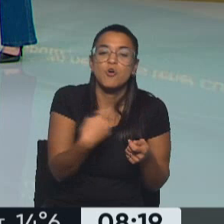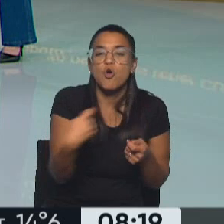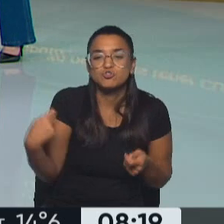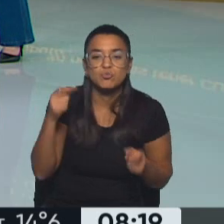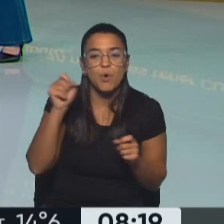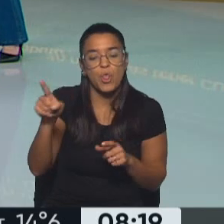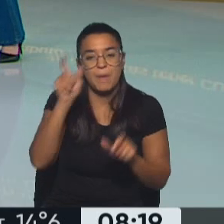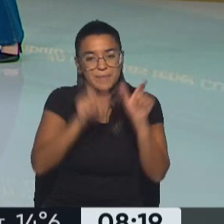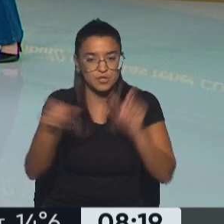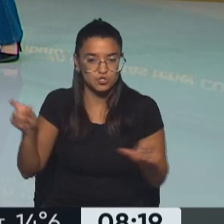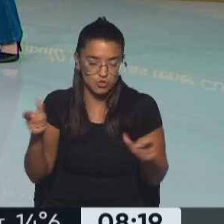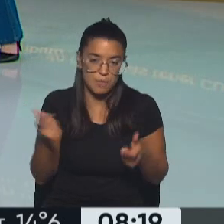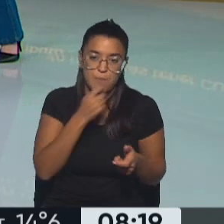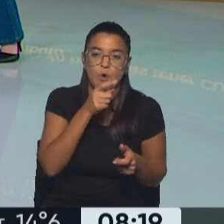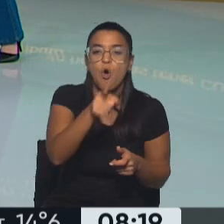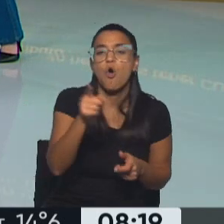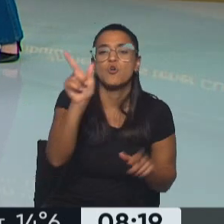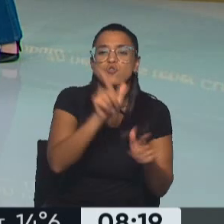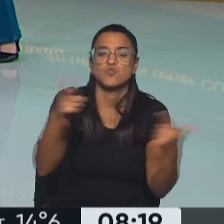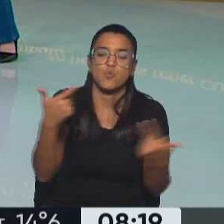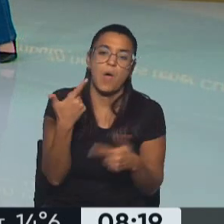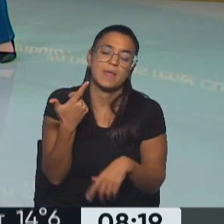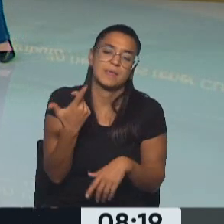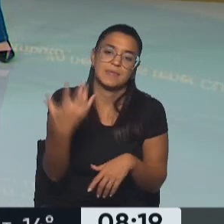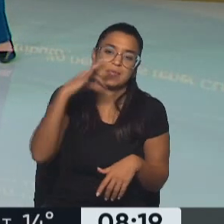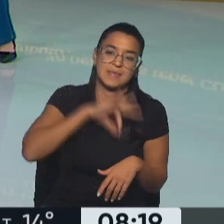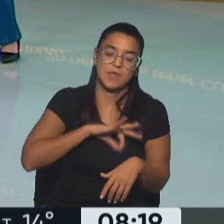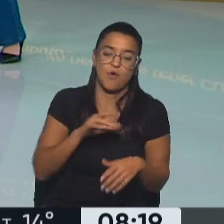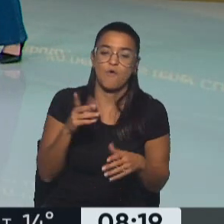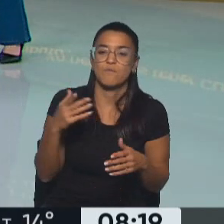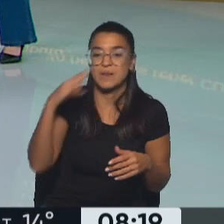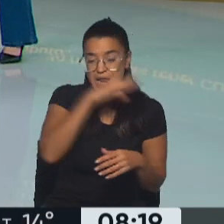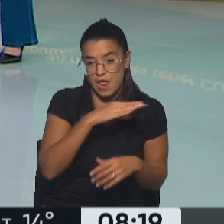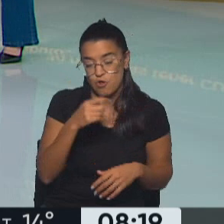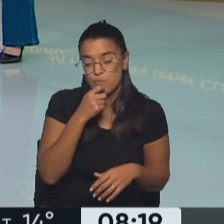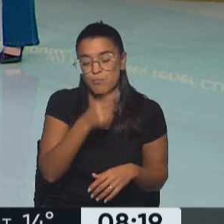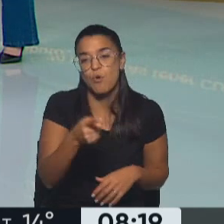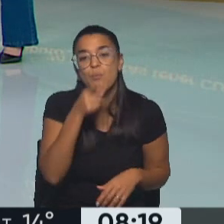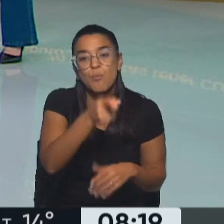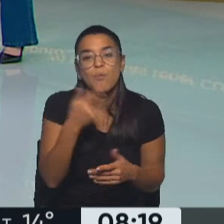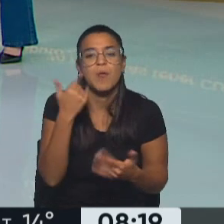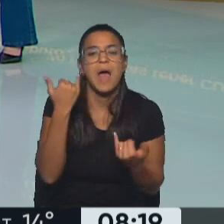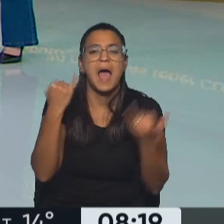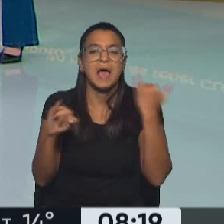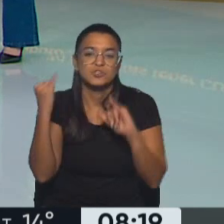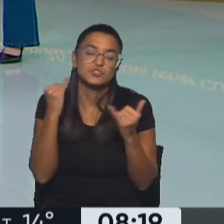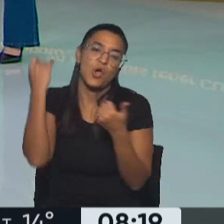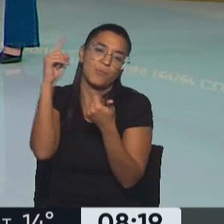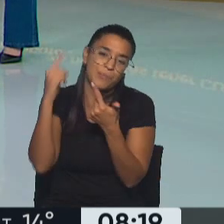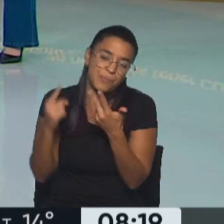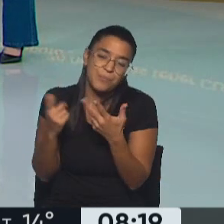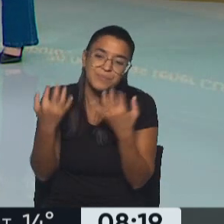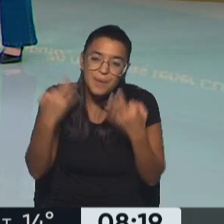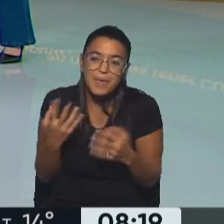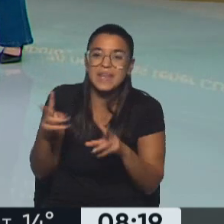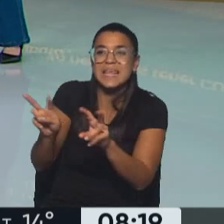solicitantes. Es decir, vos hoy no tenés un ingreso formal, pero ANSES mira y dice, tenés acciones, esto, lo otro, también no estás